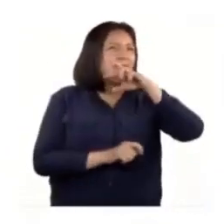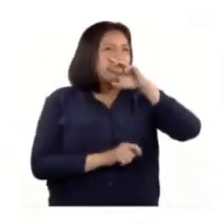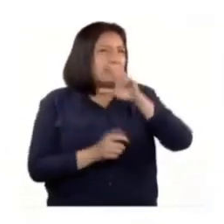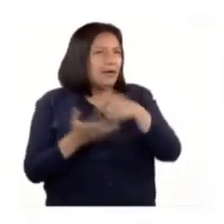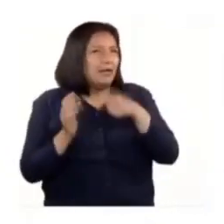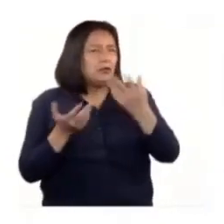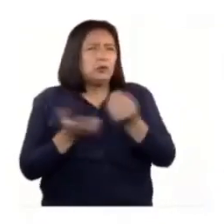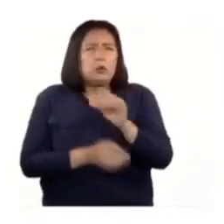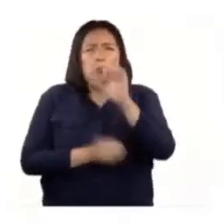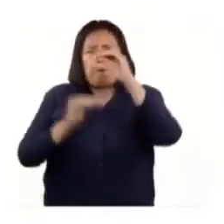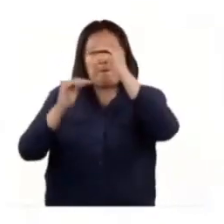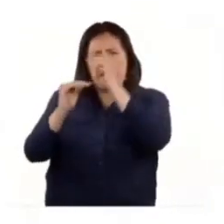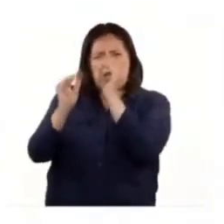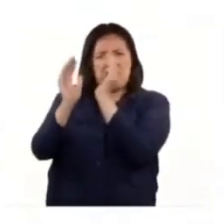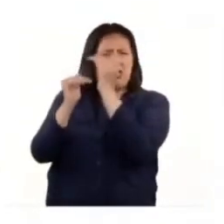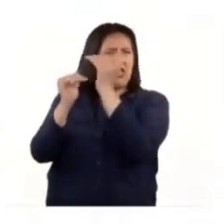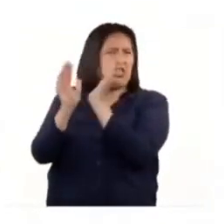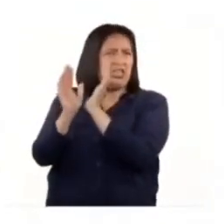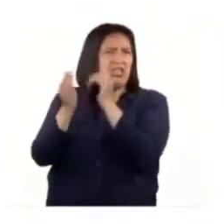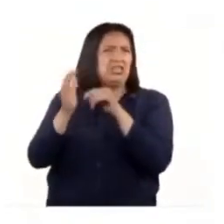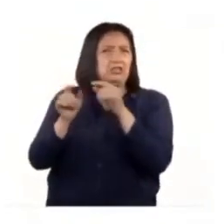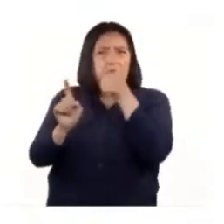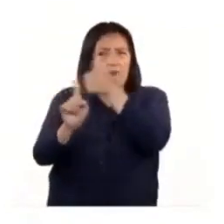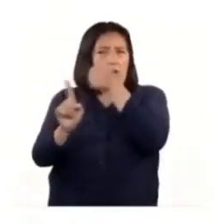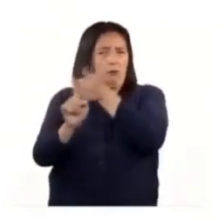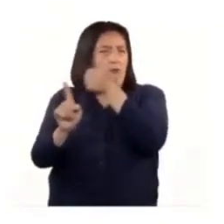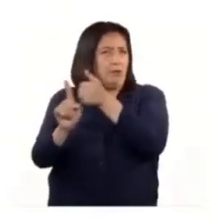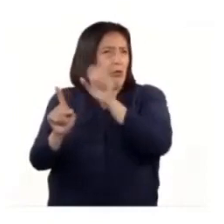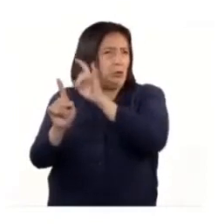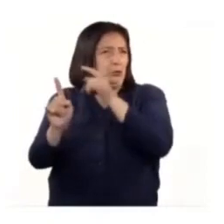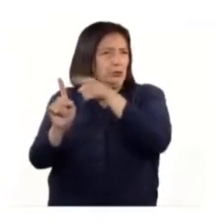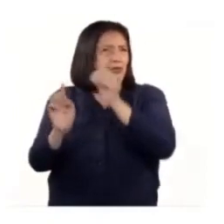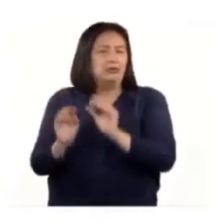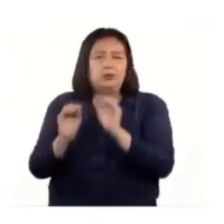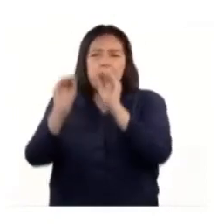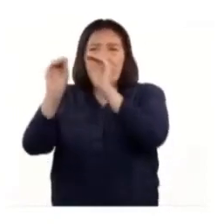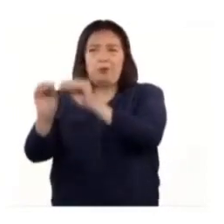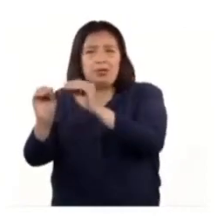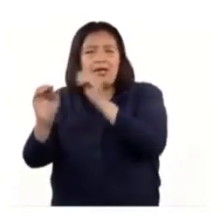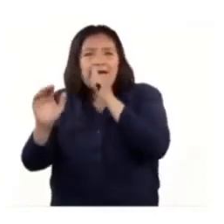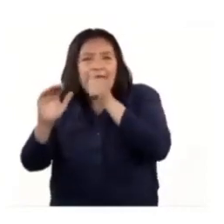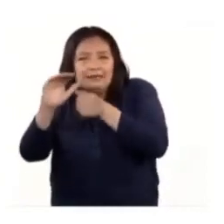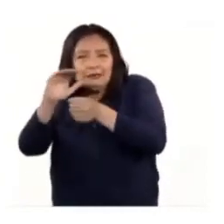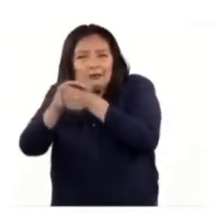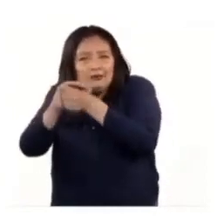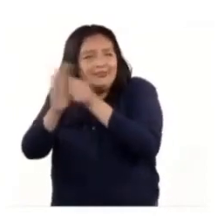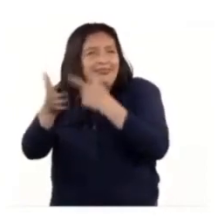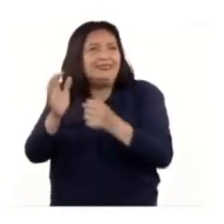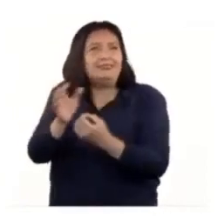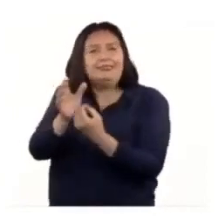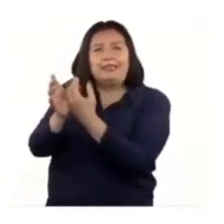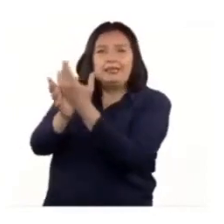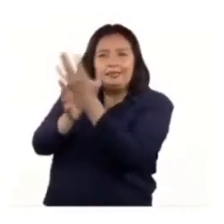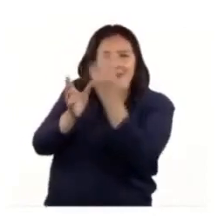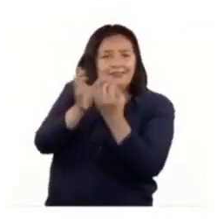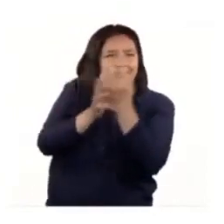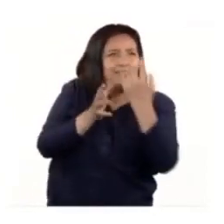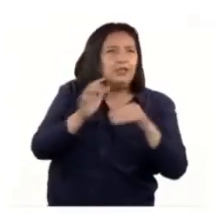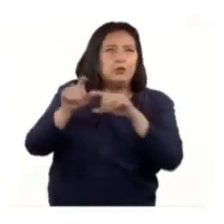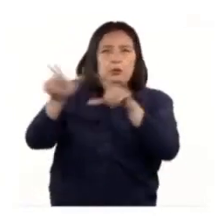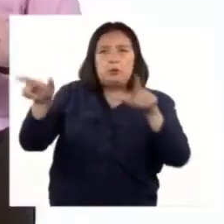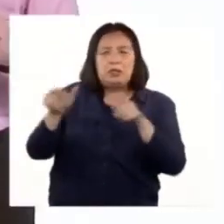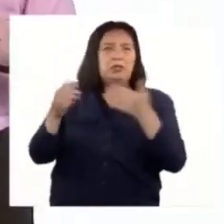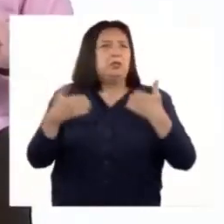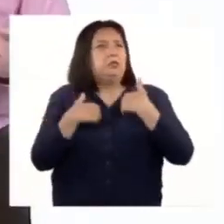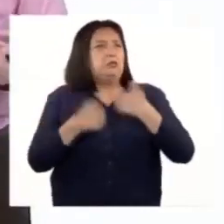trampa son pequeñas cámaras automáticas que se colocan escondidas entre la vegetación en lugares